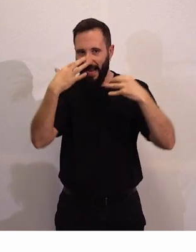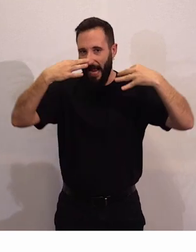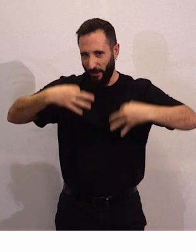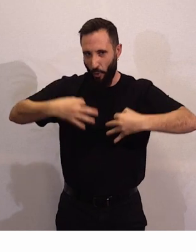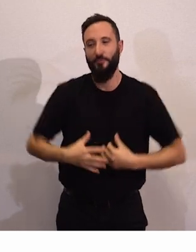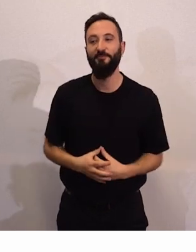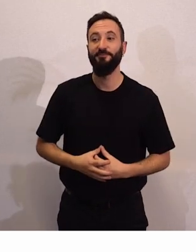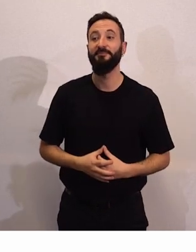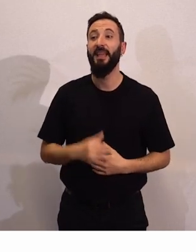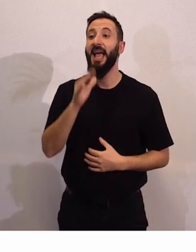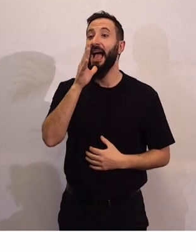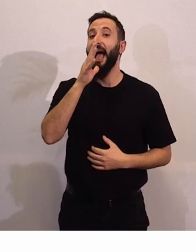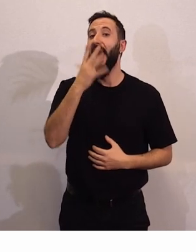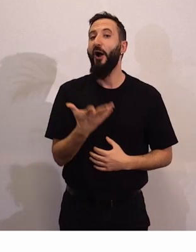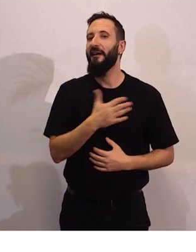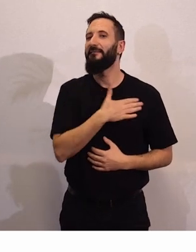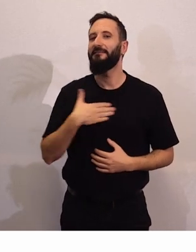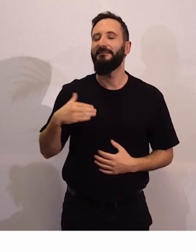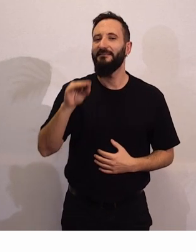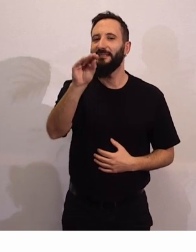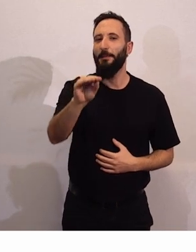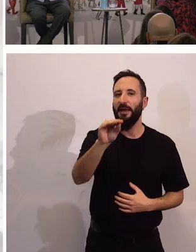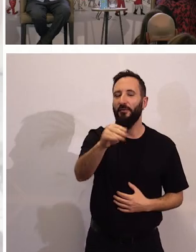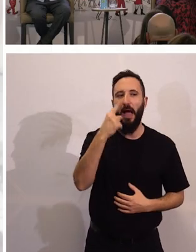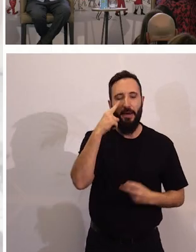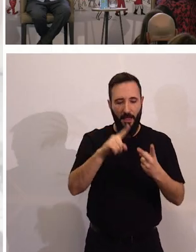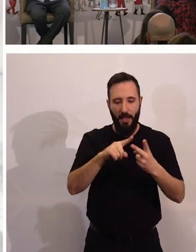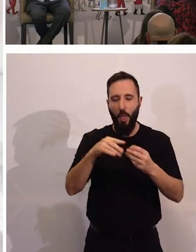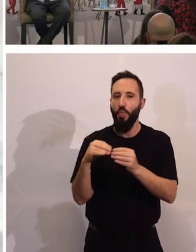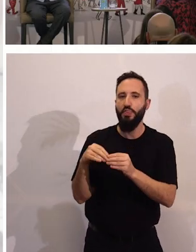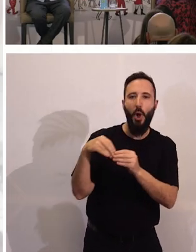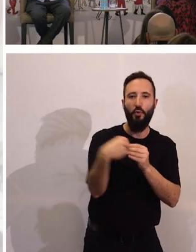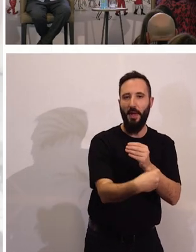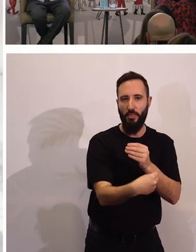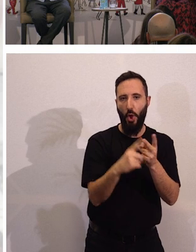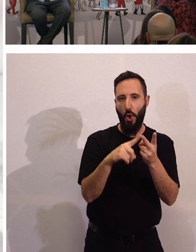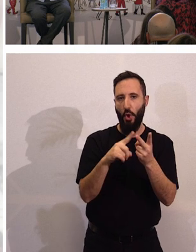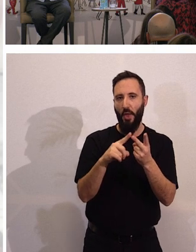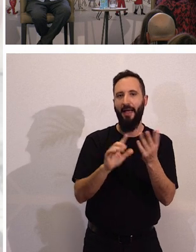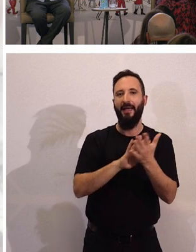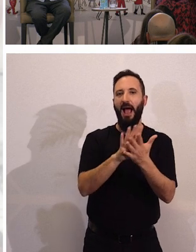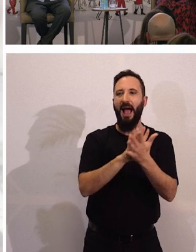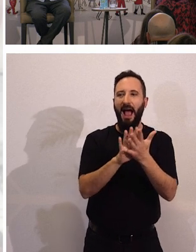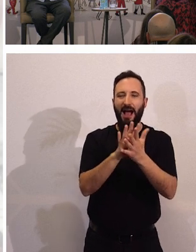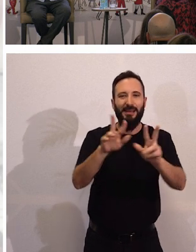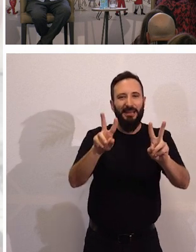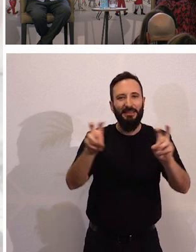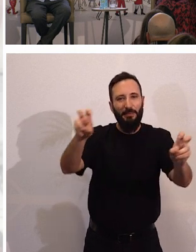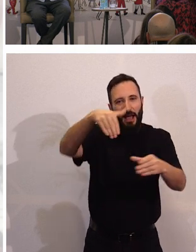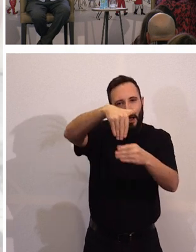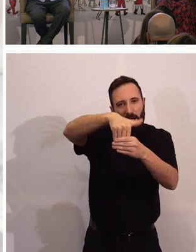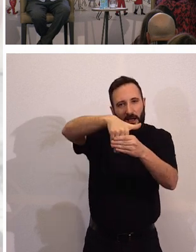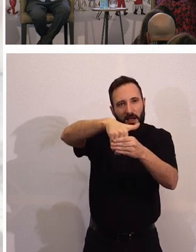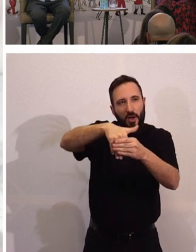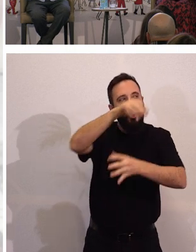Ahora, nos gustaría preguntarte sobre el documento que habla de las cosas que deben de hacer los